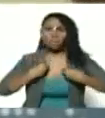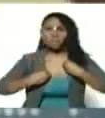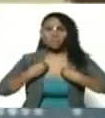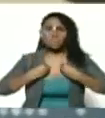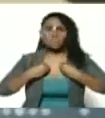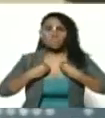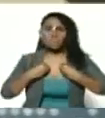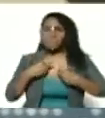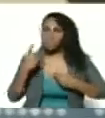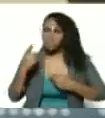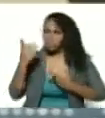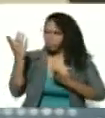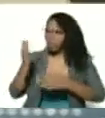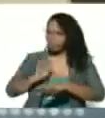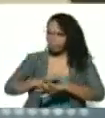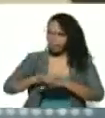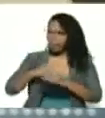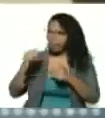Le Román, ¿qué haces por aquí?